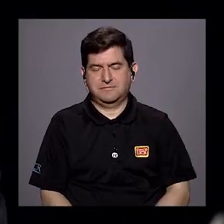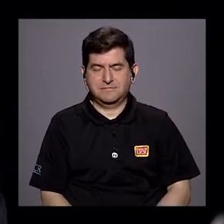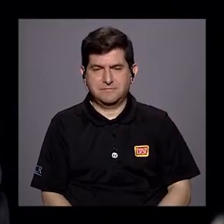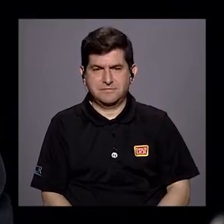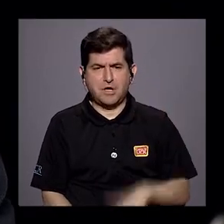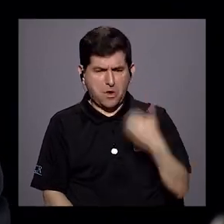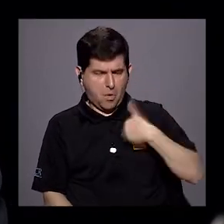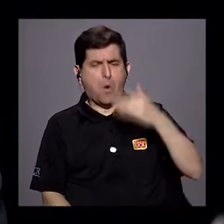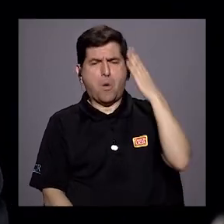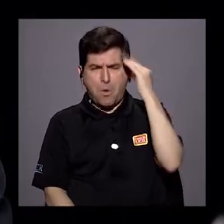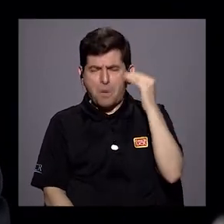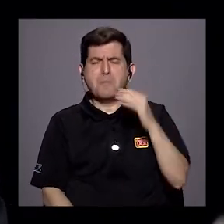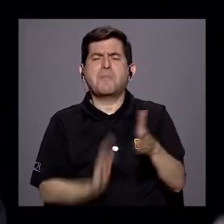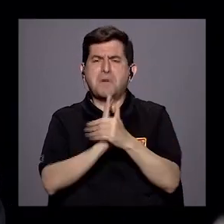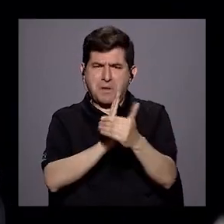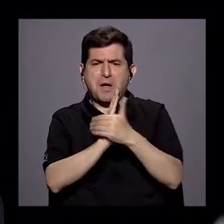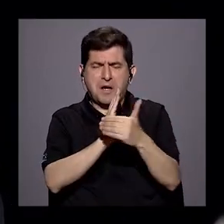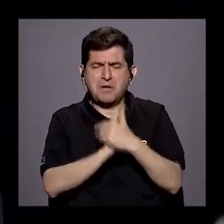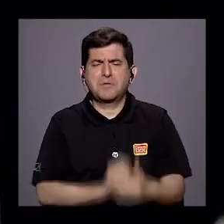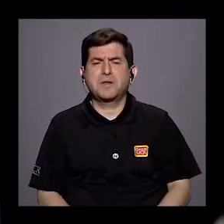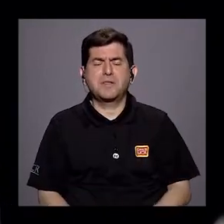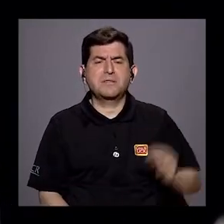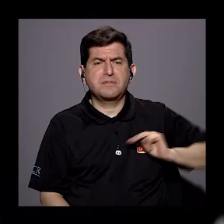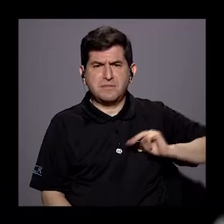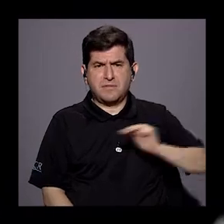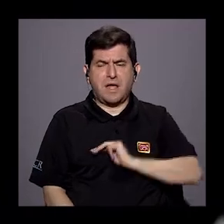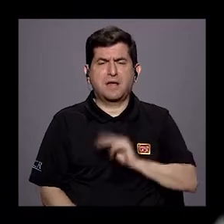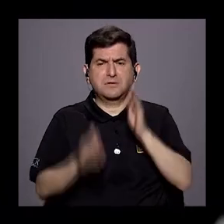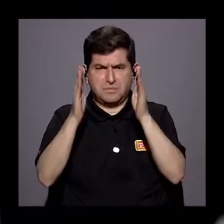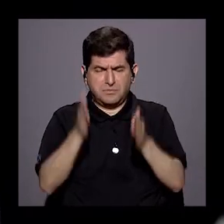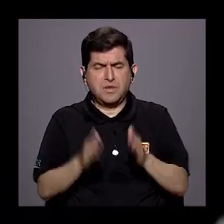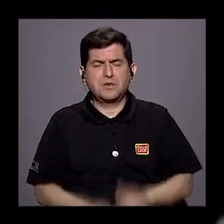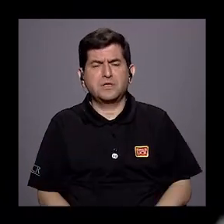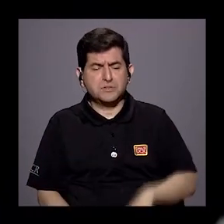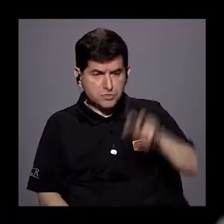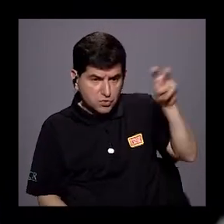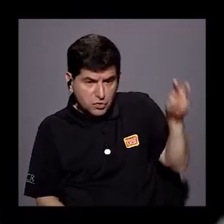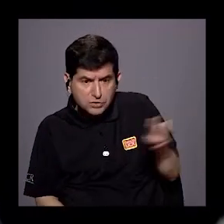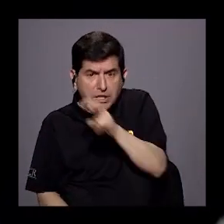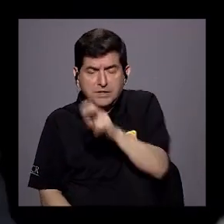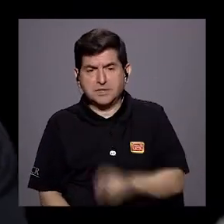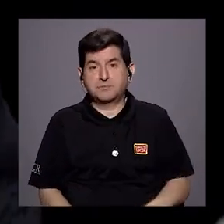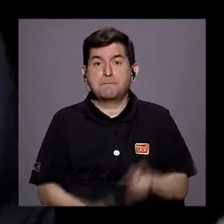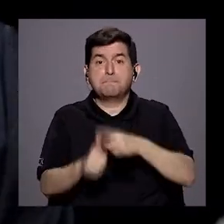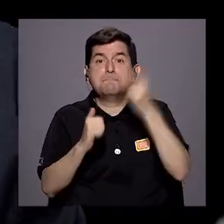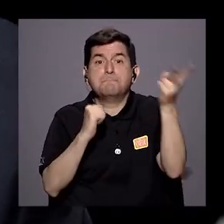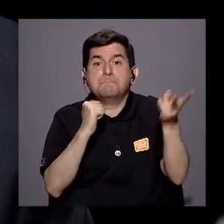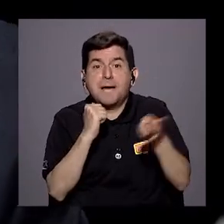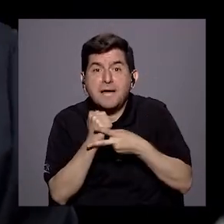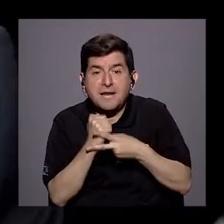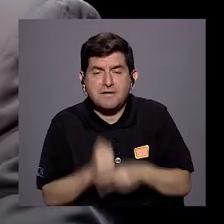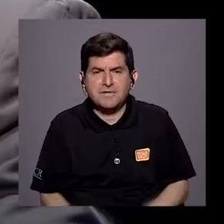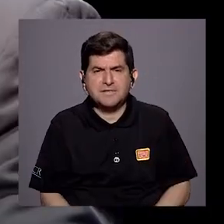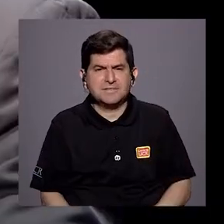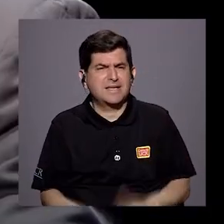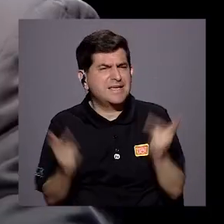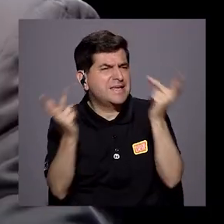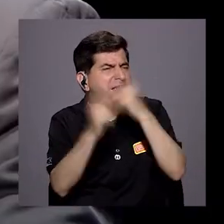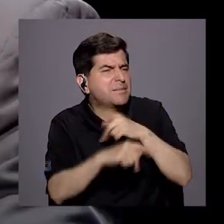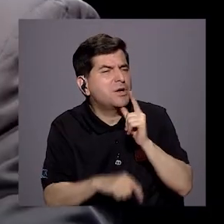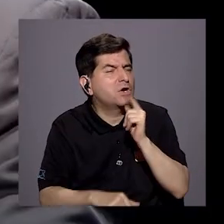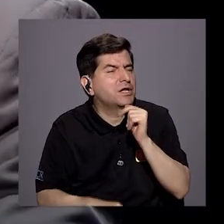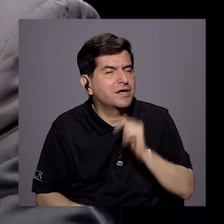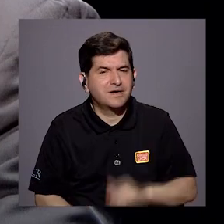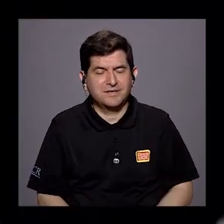con experiencia, con capacidad, es un ministro de transportes que por primera vez... ¿Y el más malito? ...está